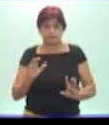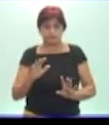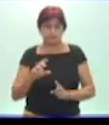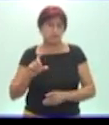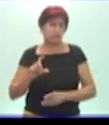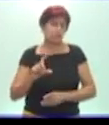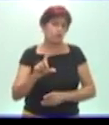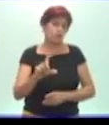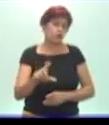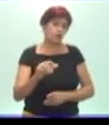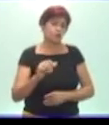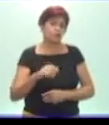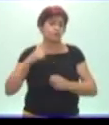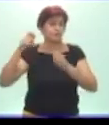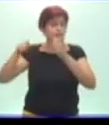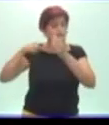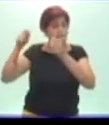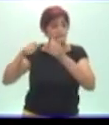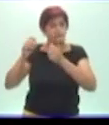audiovisual